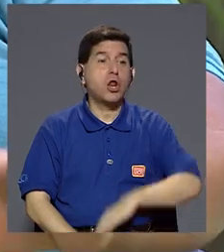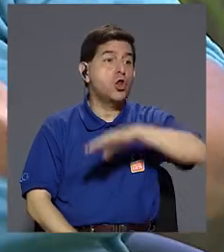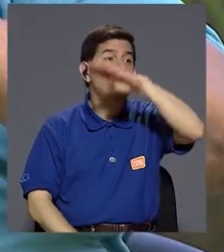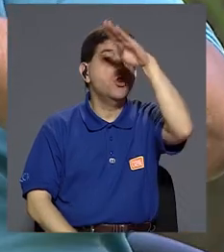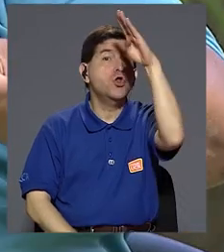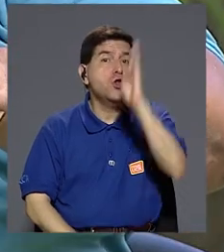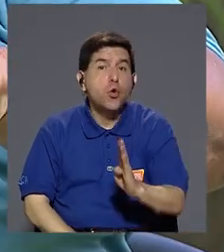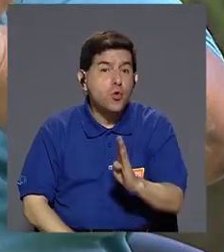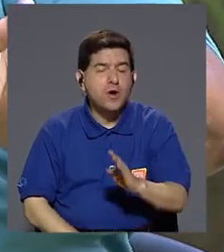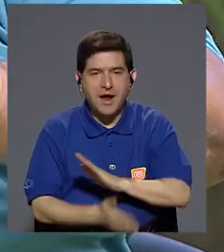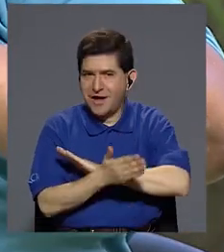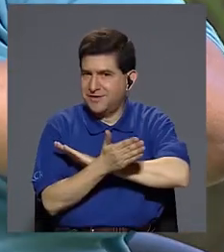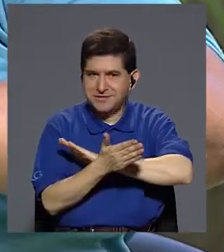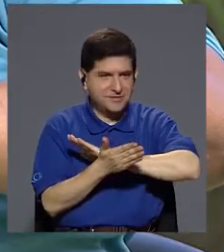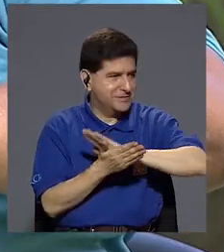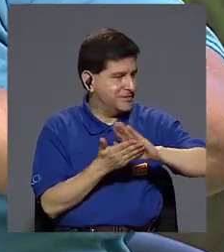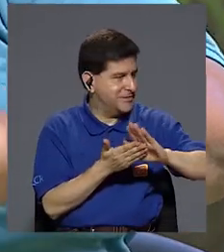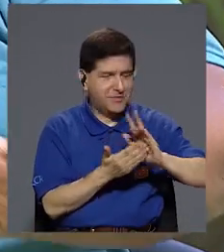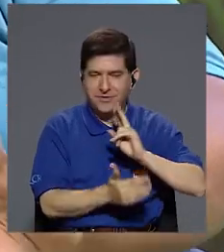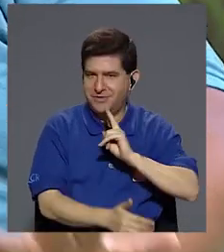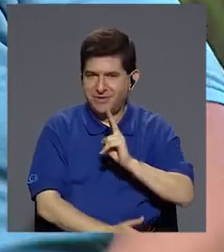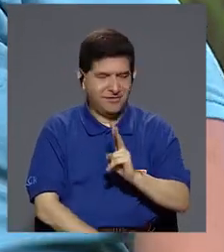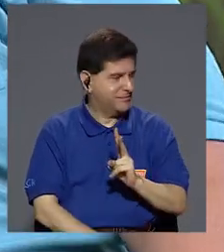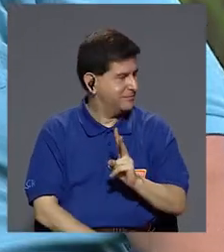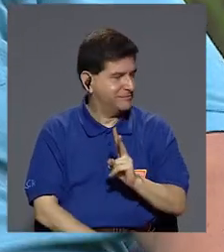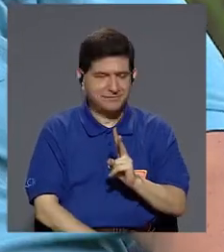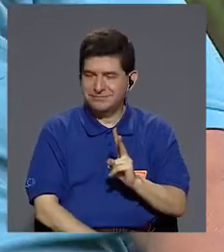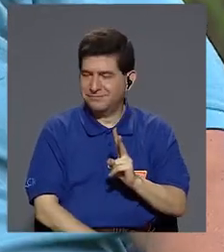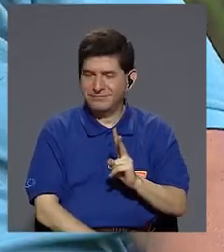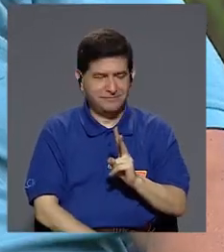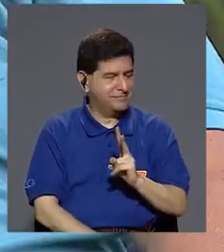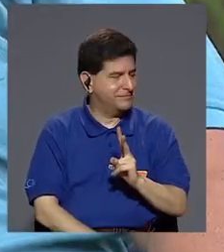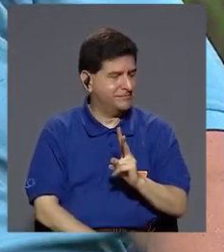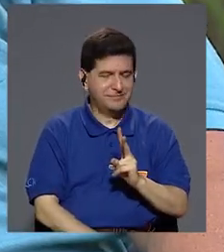Entonces, nunca termina borrándose realmente, ¿verdad?